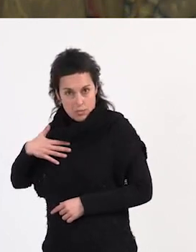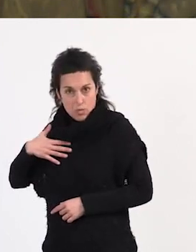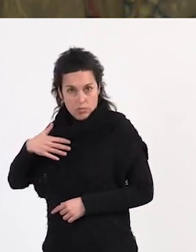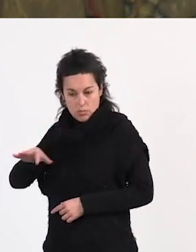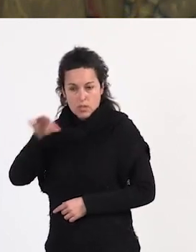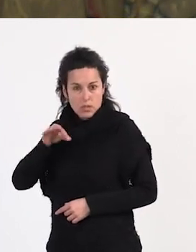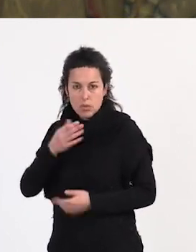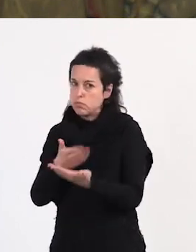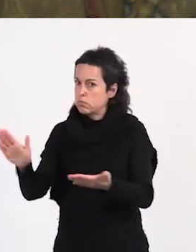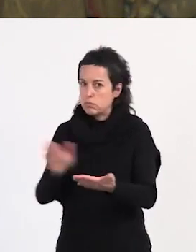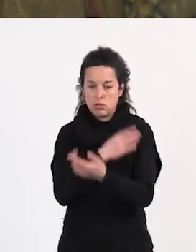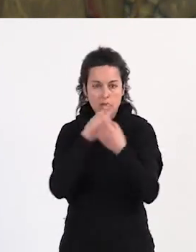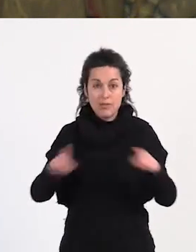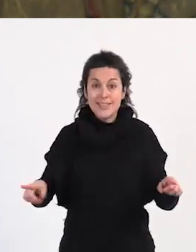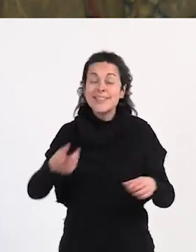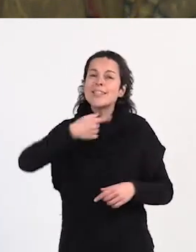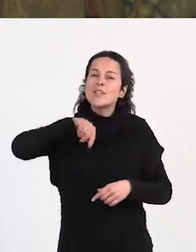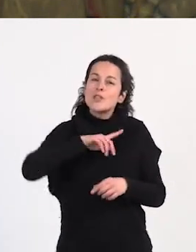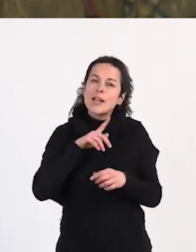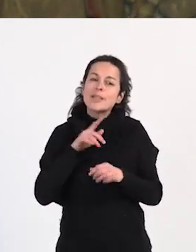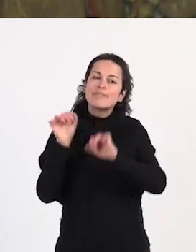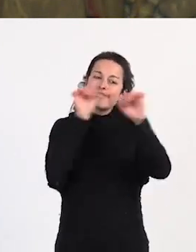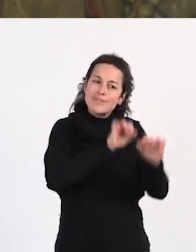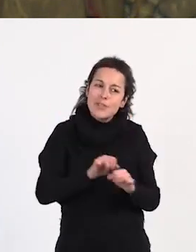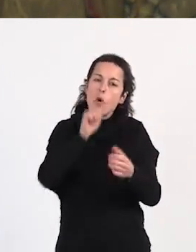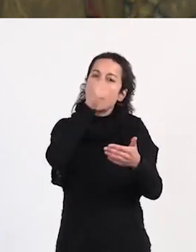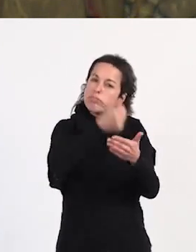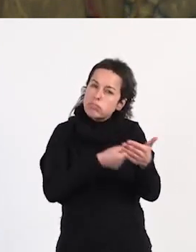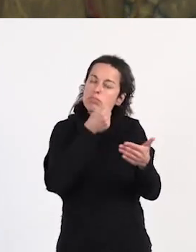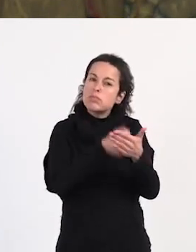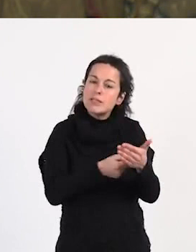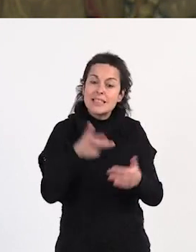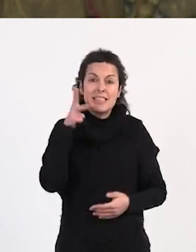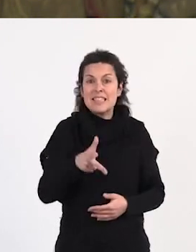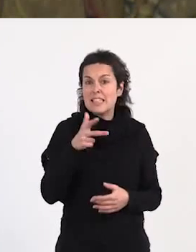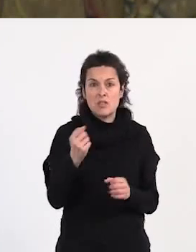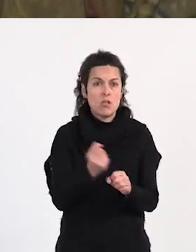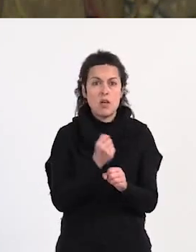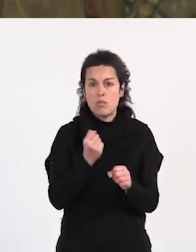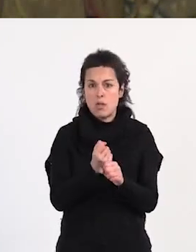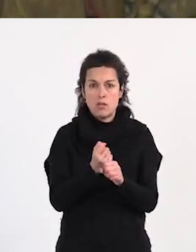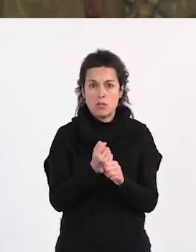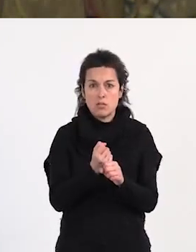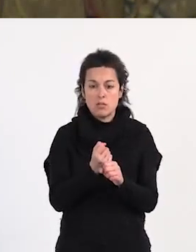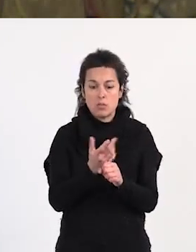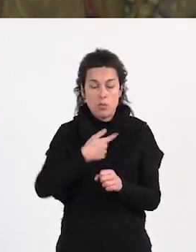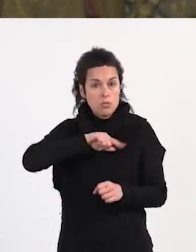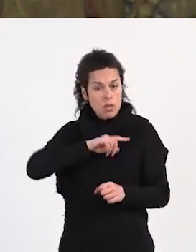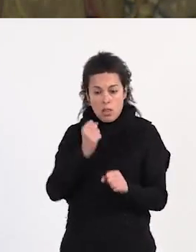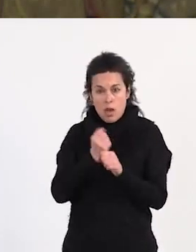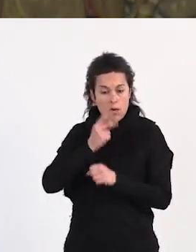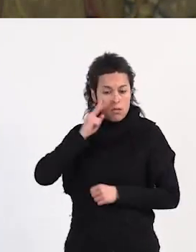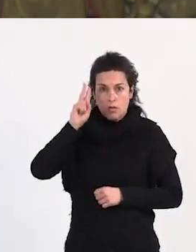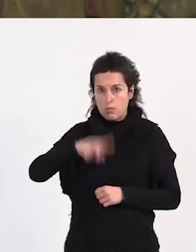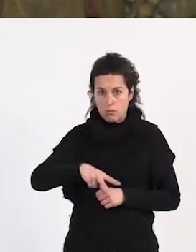nosotras, lo que defendemos, lo que venimos a reclamar aquí son derechos laborales o el reconocimiento de nuestro trabajo